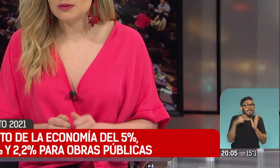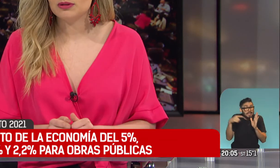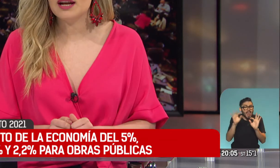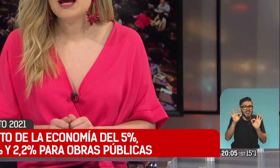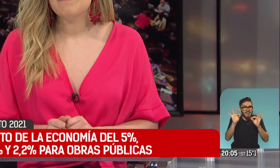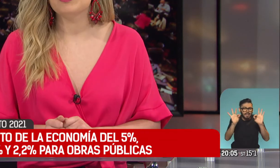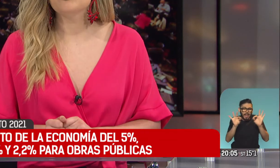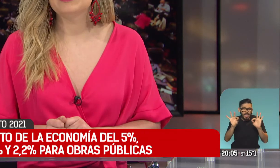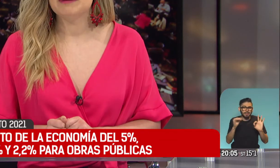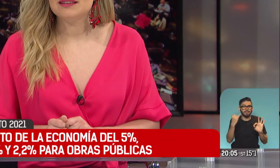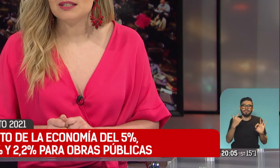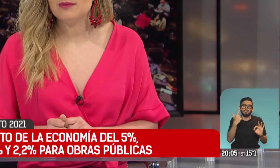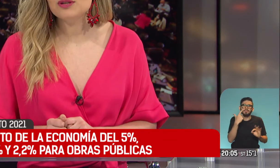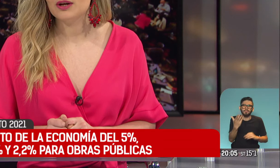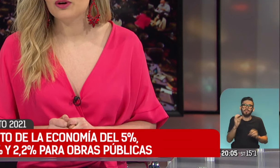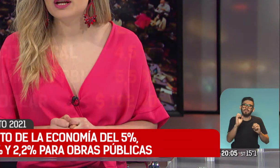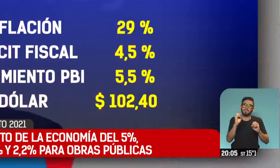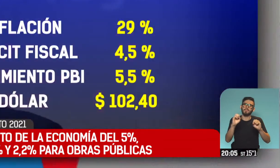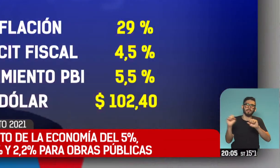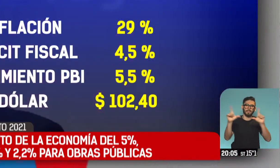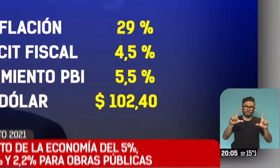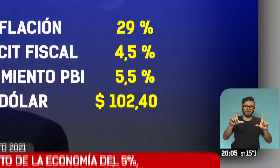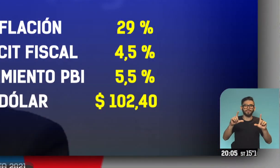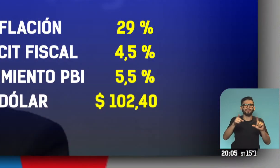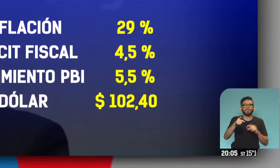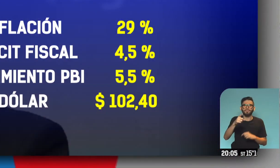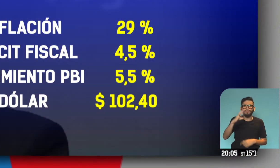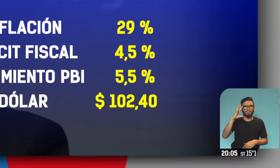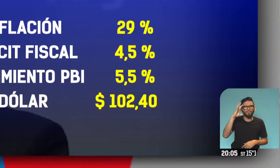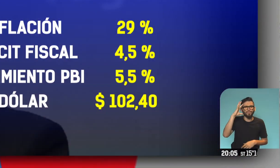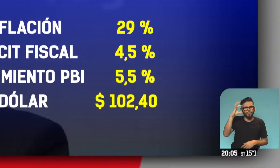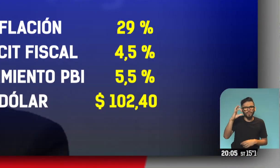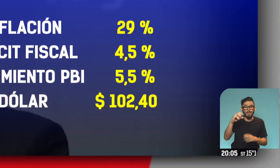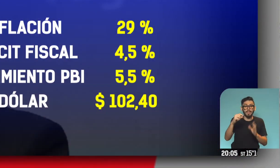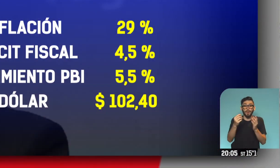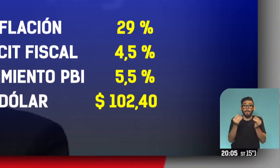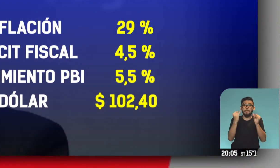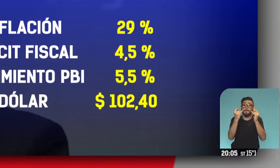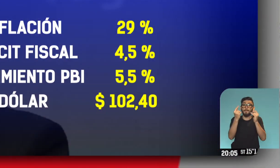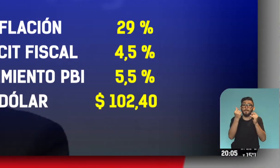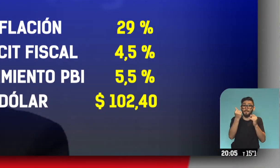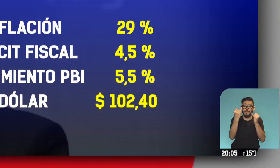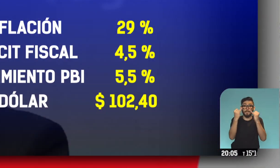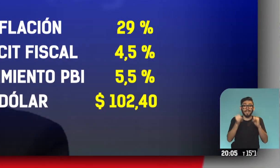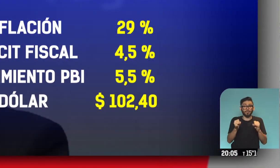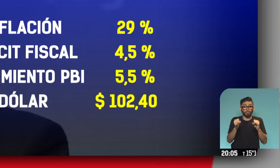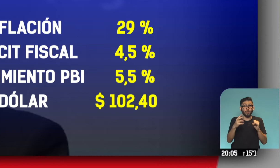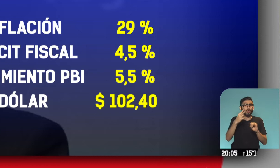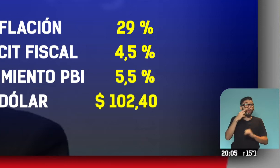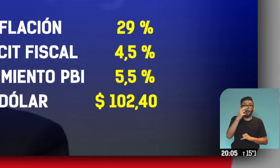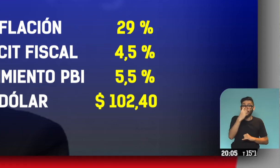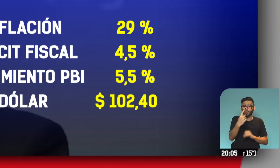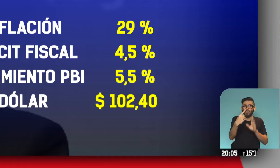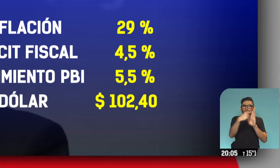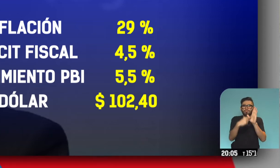Mira, te los vamos a mostrar mejor en pantalla. Vamos a recordar cuáles son los principales puntos de este presupuesto 2021. Bueno, primero una